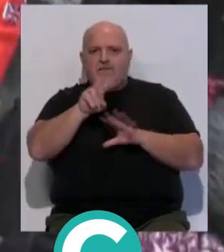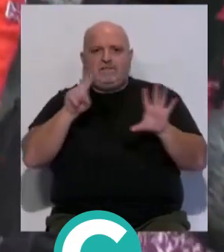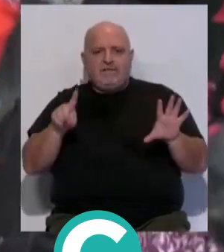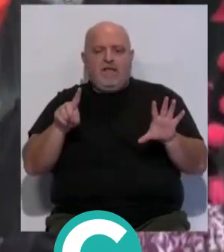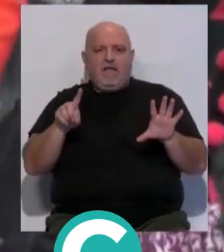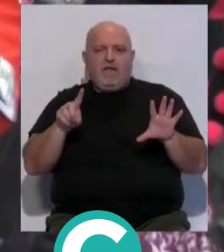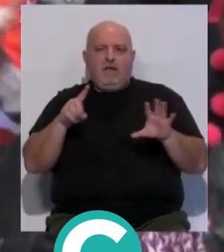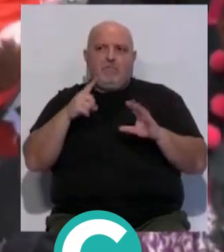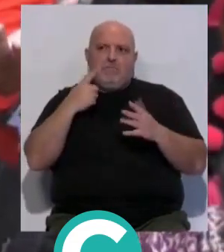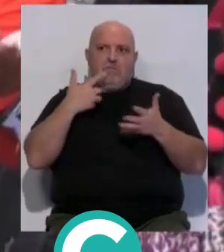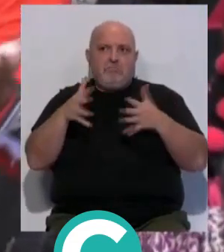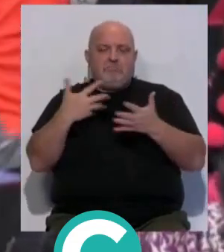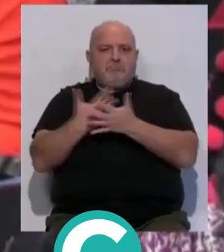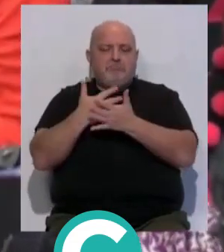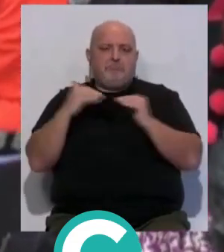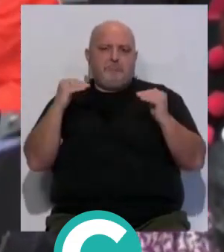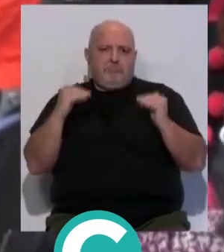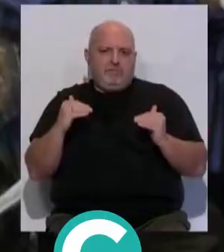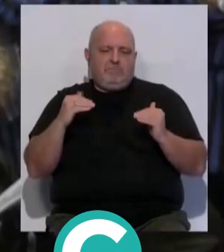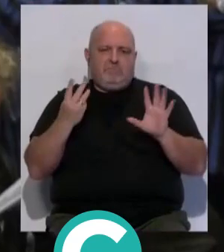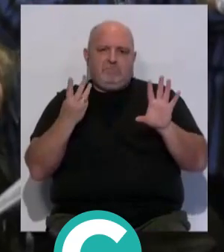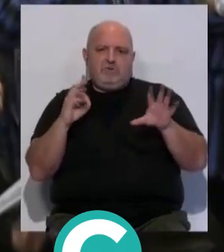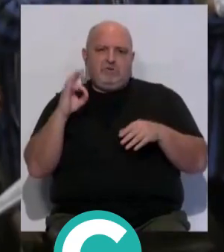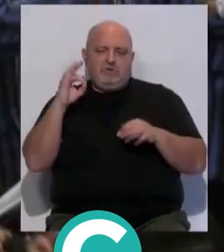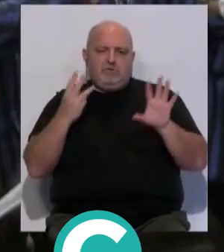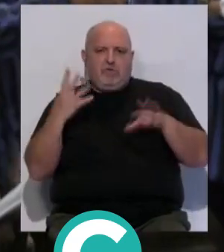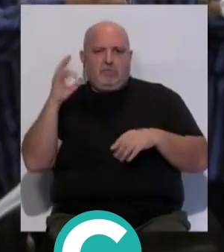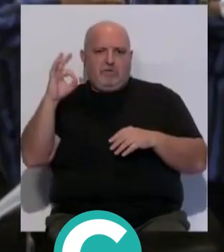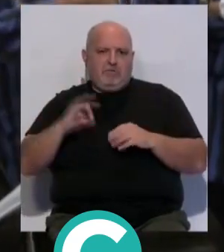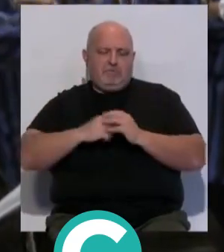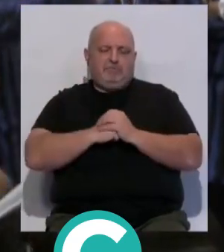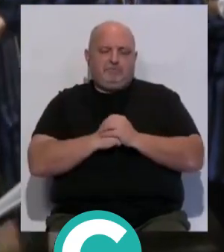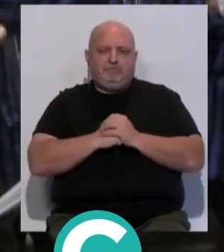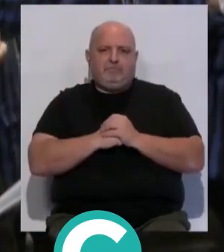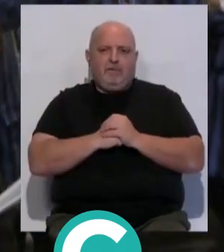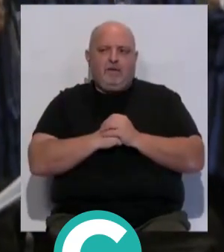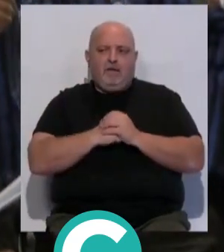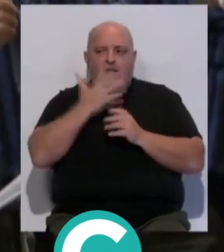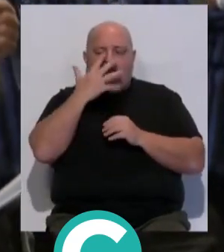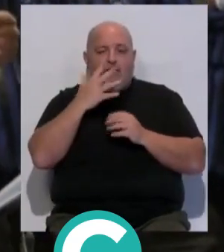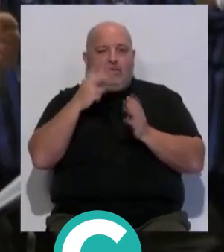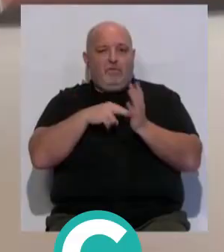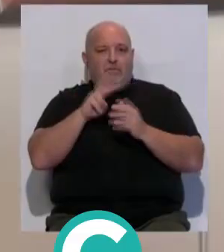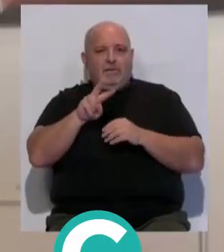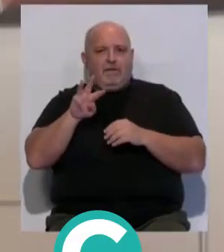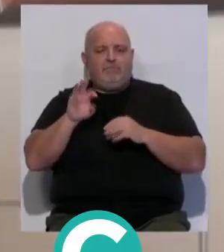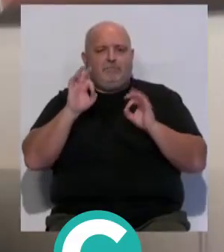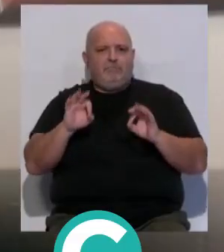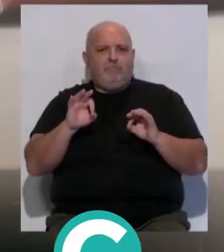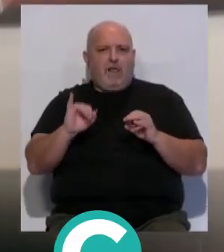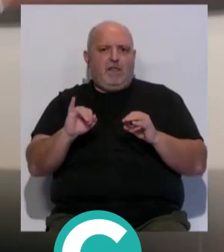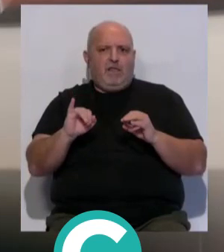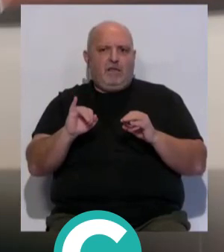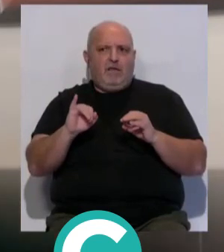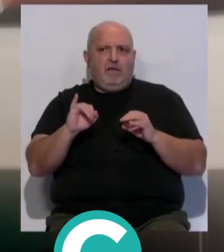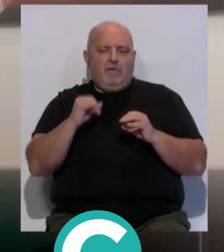26, los pronósticos disminuyen a un 80-85%. El carnaval 2023 se presenta con